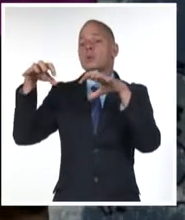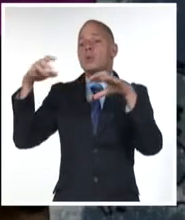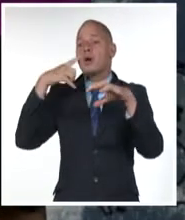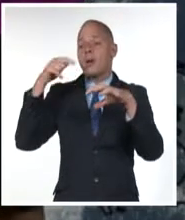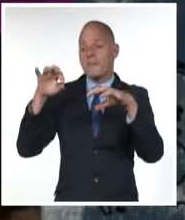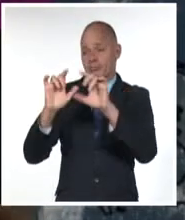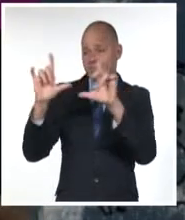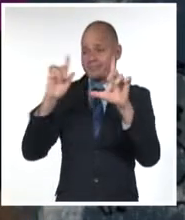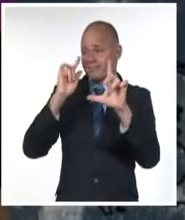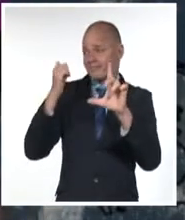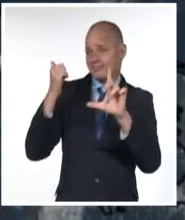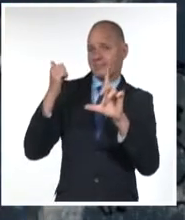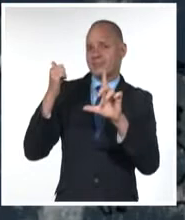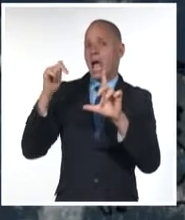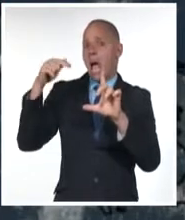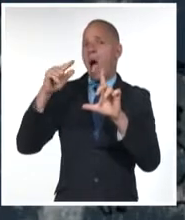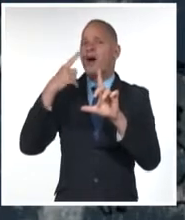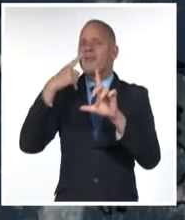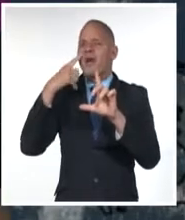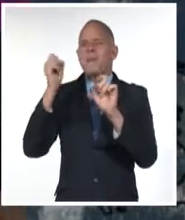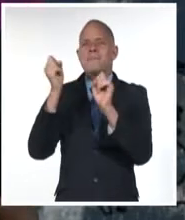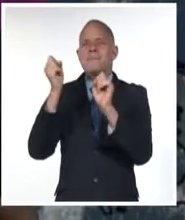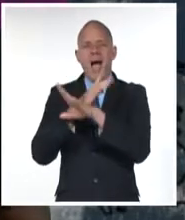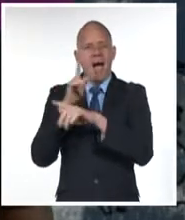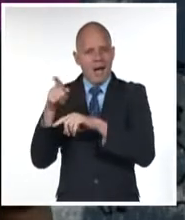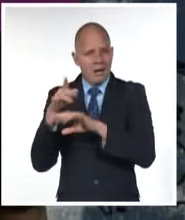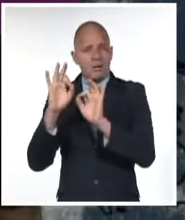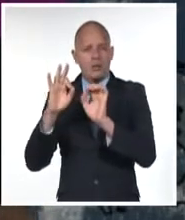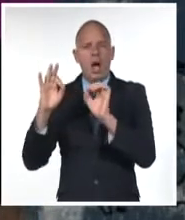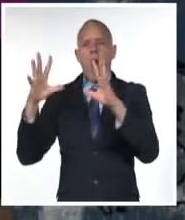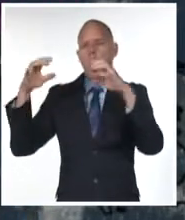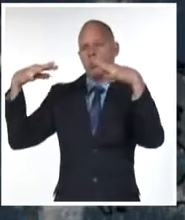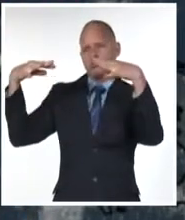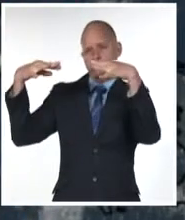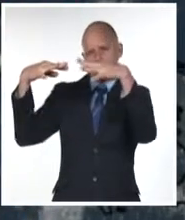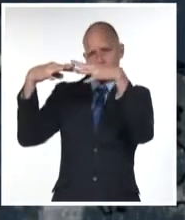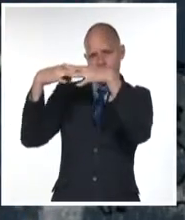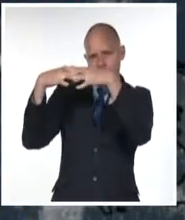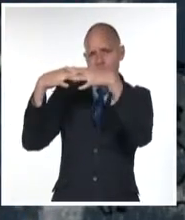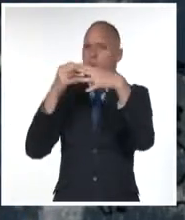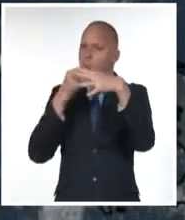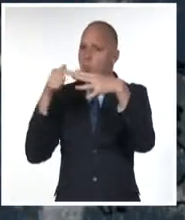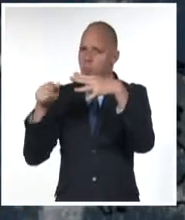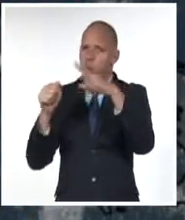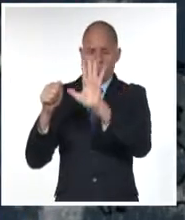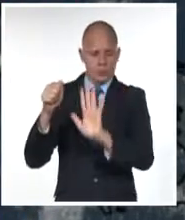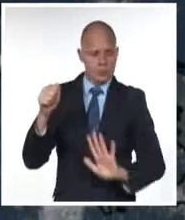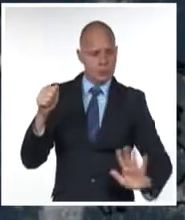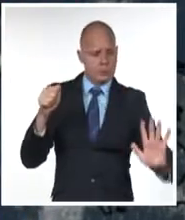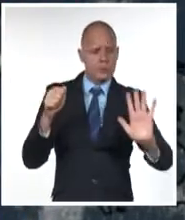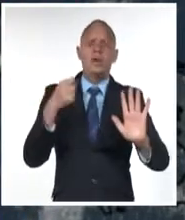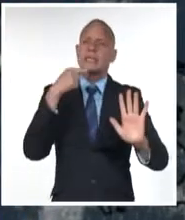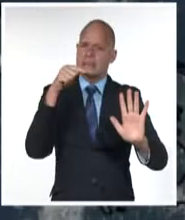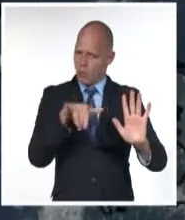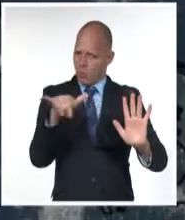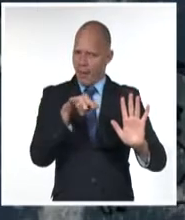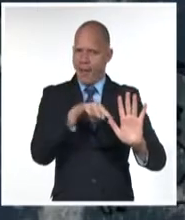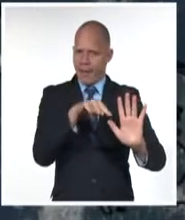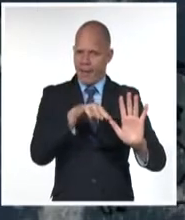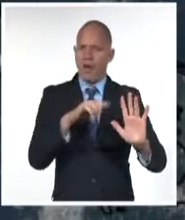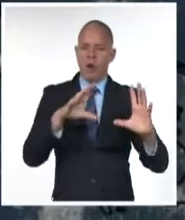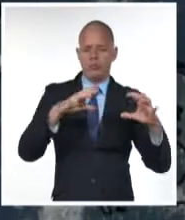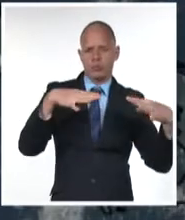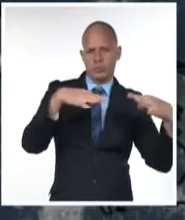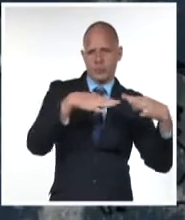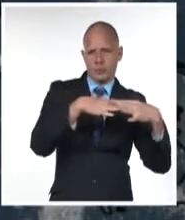de satélite los nublados que se mantienen restringidos principalmente hacia zonas del interior y sur de gran parte de nuestro archipiélago.